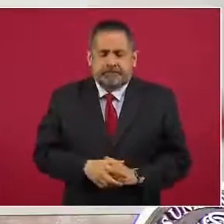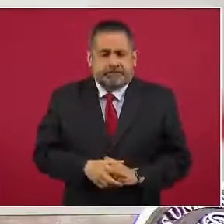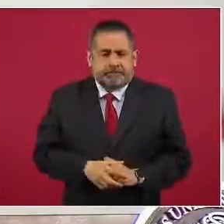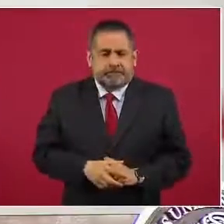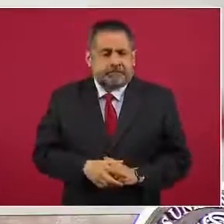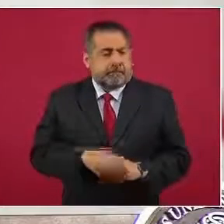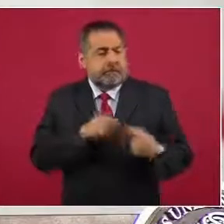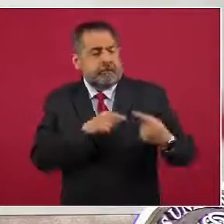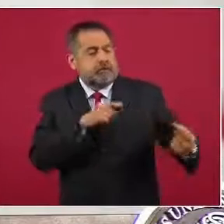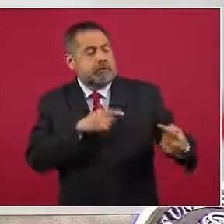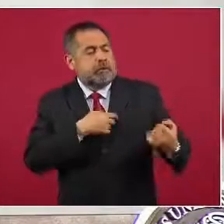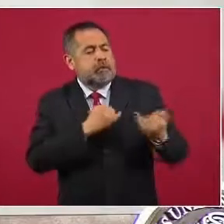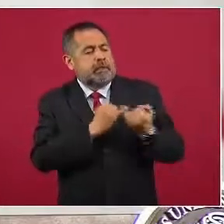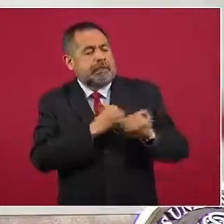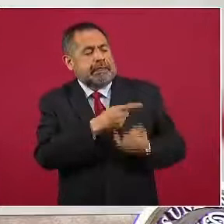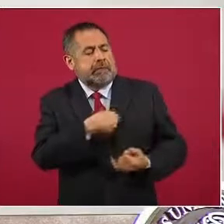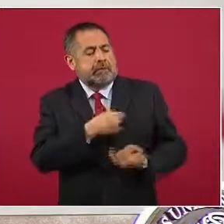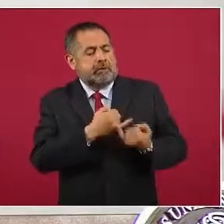nuestros adversarios.